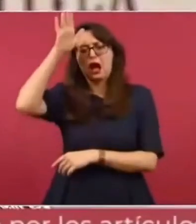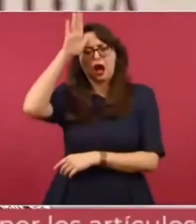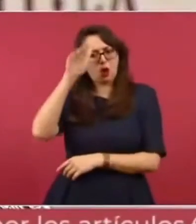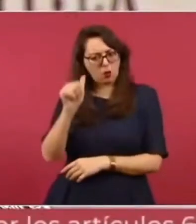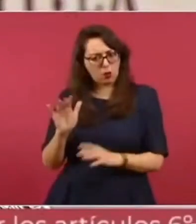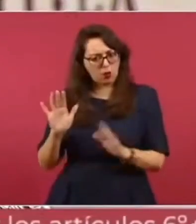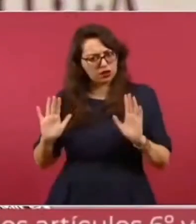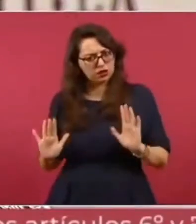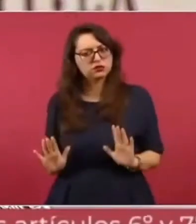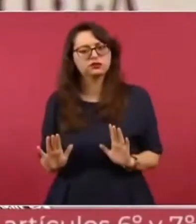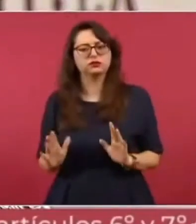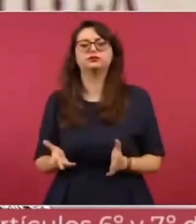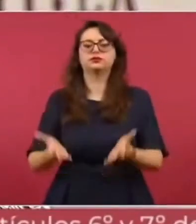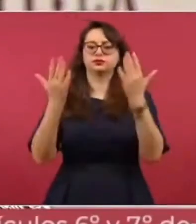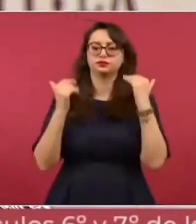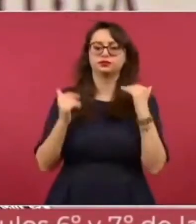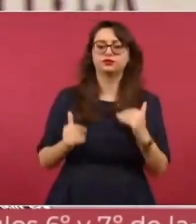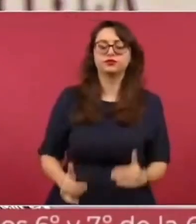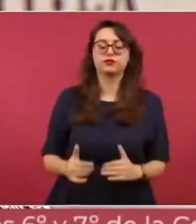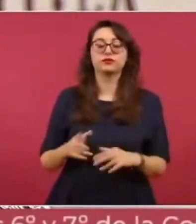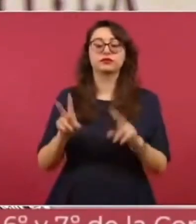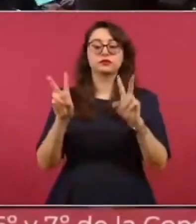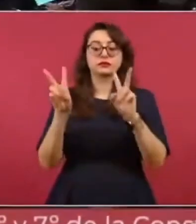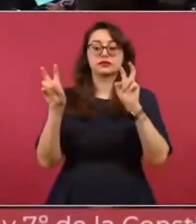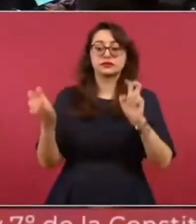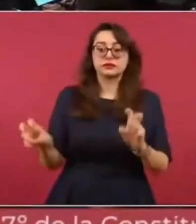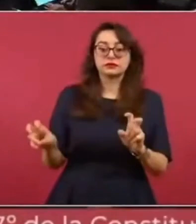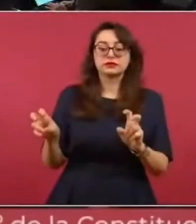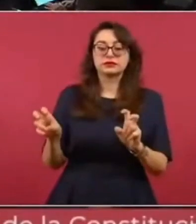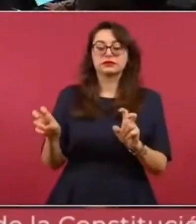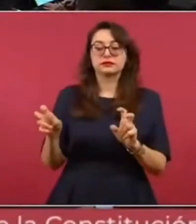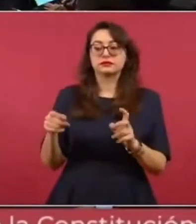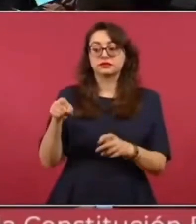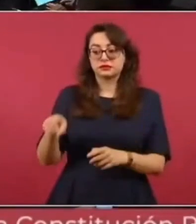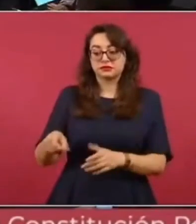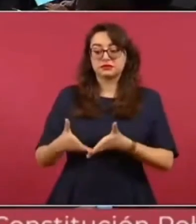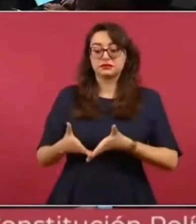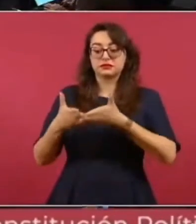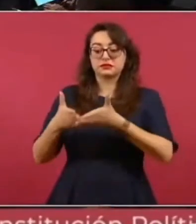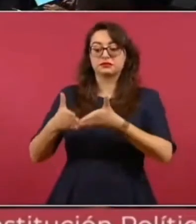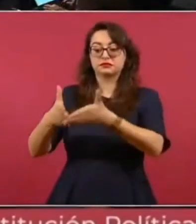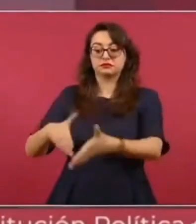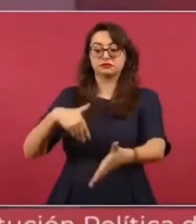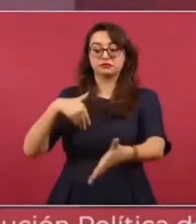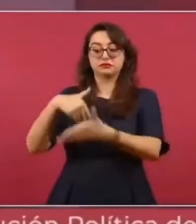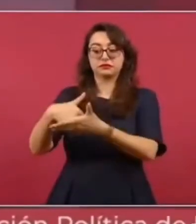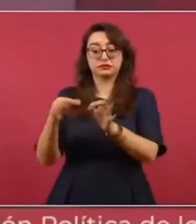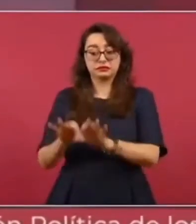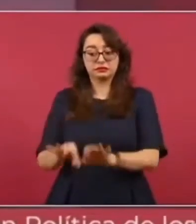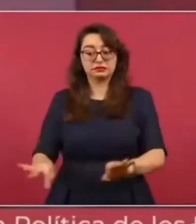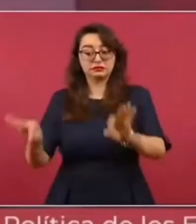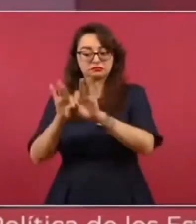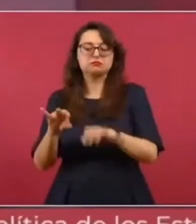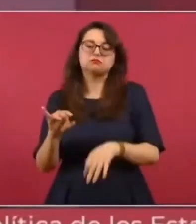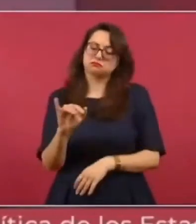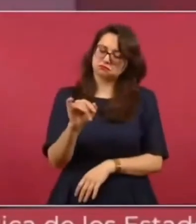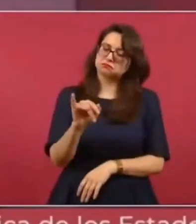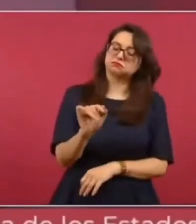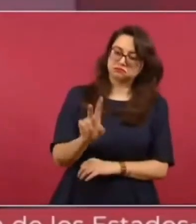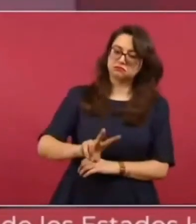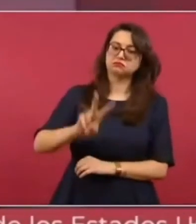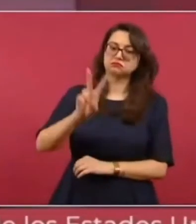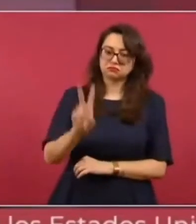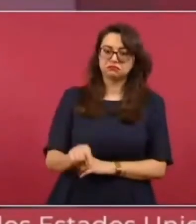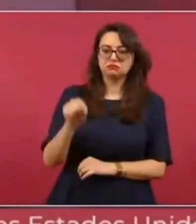En cuanto a lo que usted menciona de lo estratégico que resulta ser el muelle, le diría que efectivamente es uno de los puntos desde